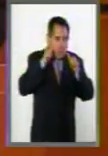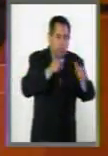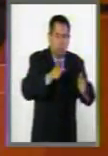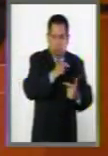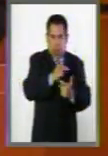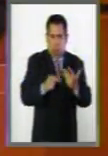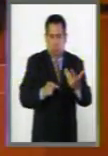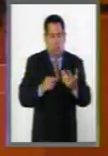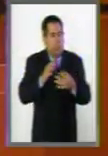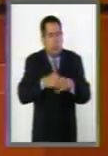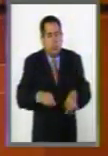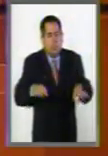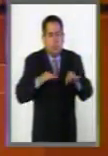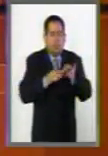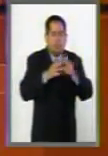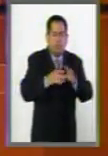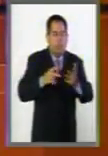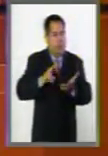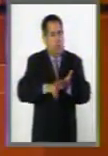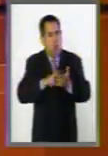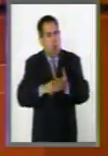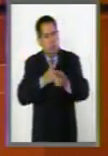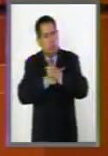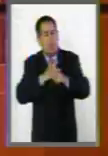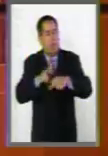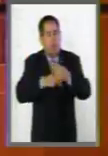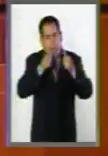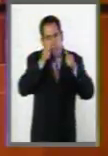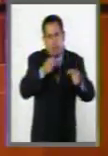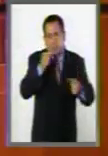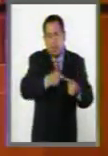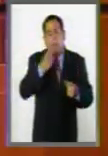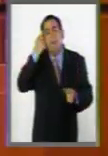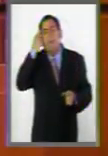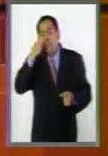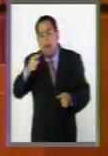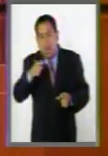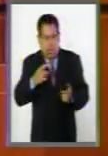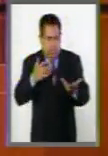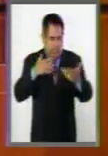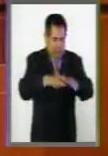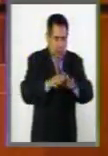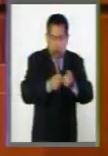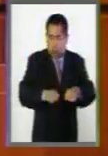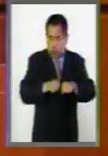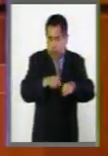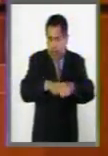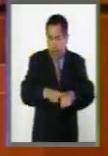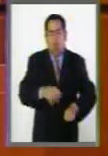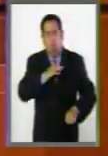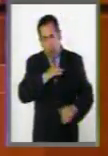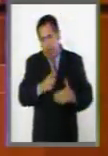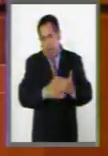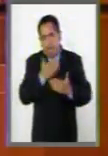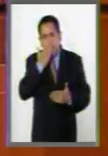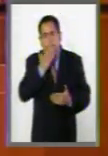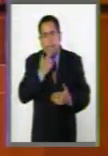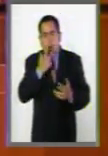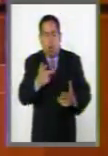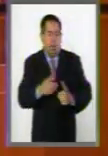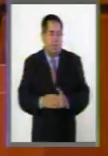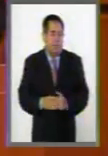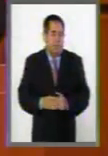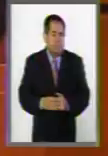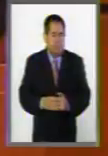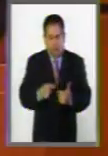y privilegie también los valores con los que van a ser atendidos para que esa reinserción social se pueda garantizar. De